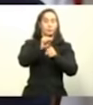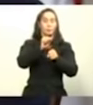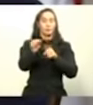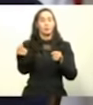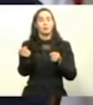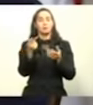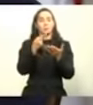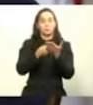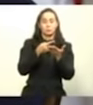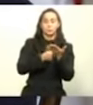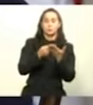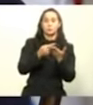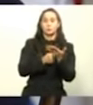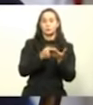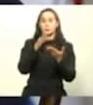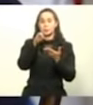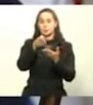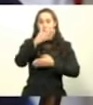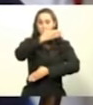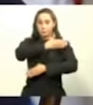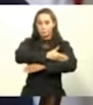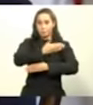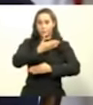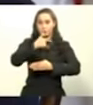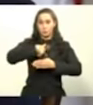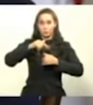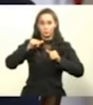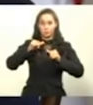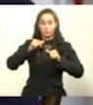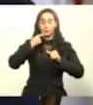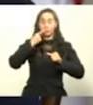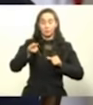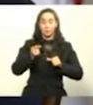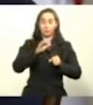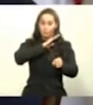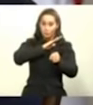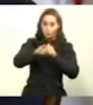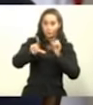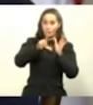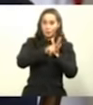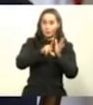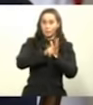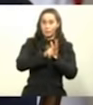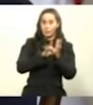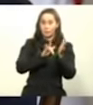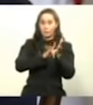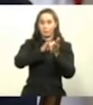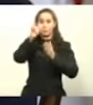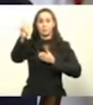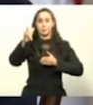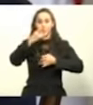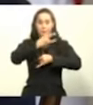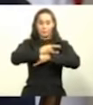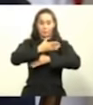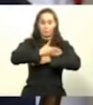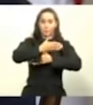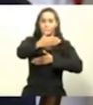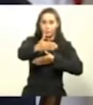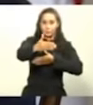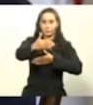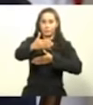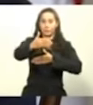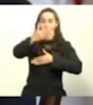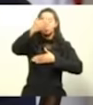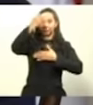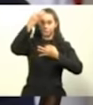relaciones, en ese sentido. Y yo reafirmo que voy a cumplir la ley de migración a carta cabal y